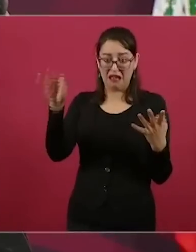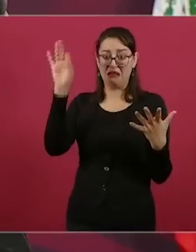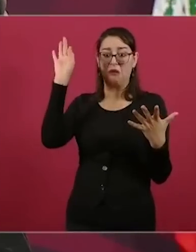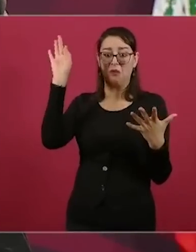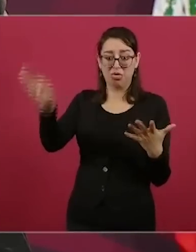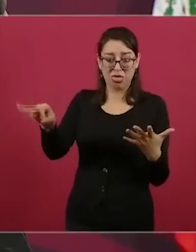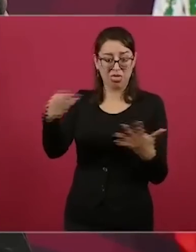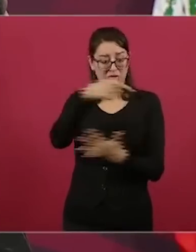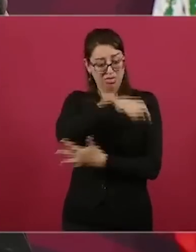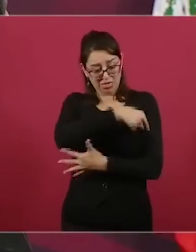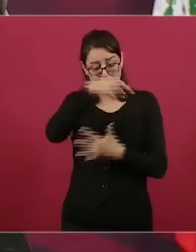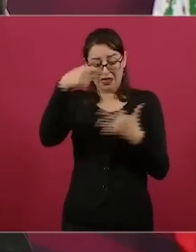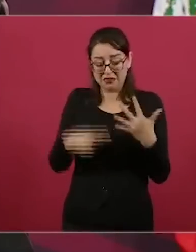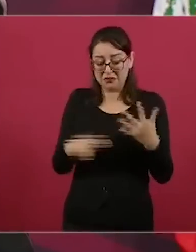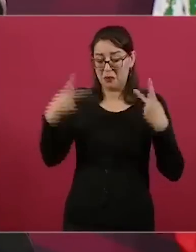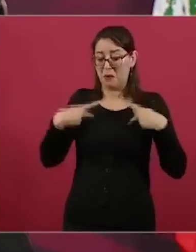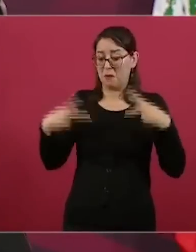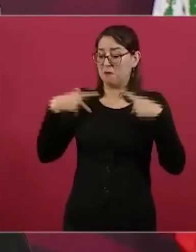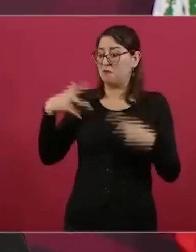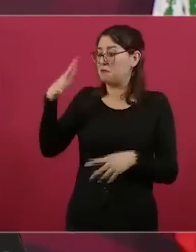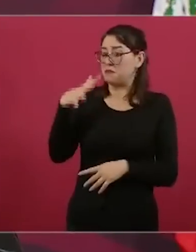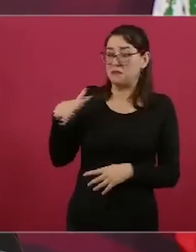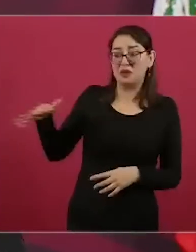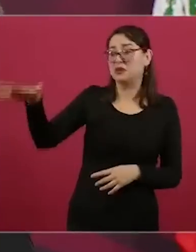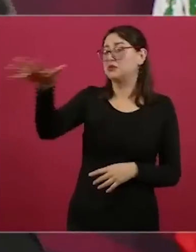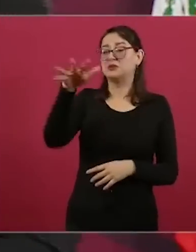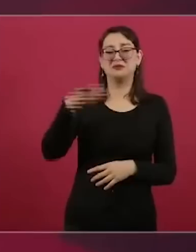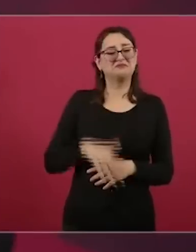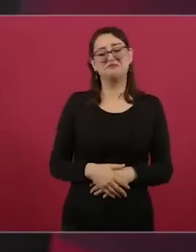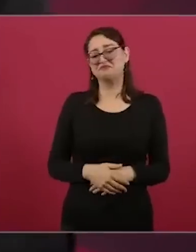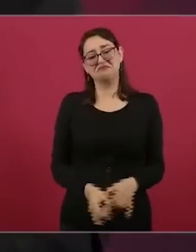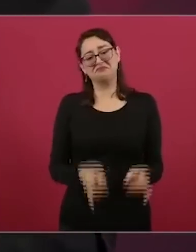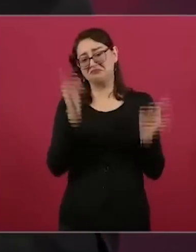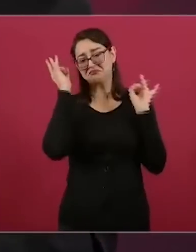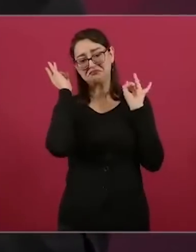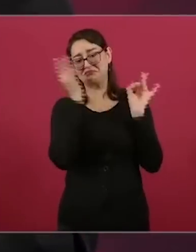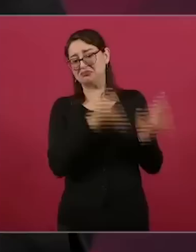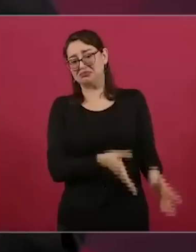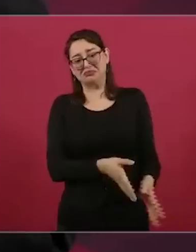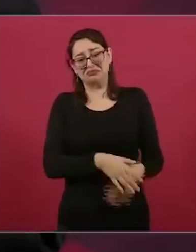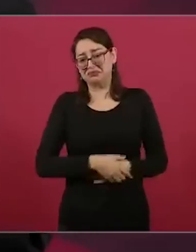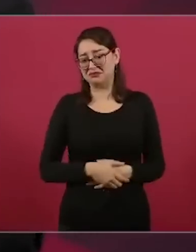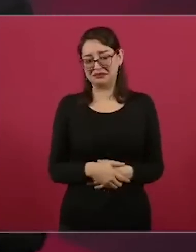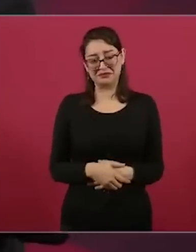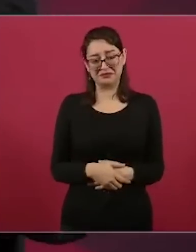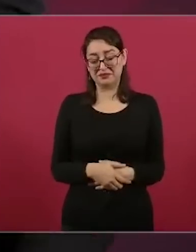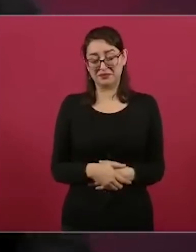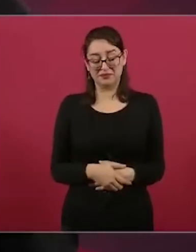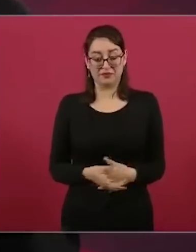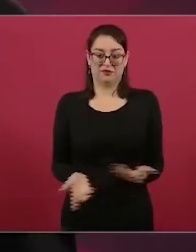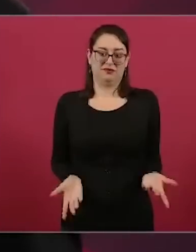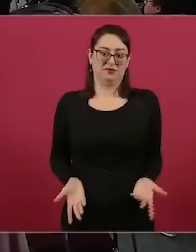ya no puedo seguirles dando consejo porque porque